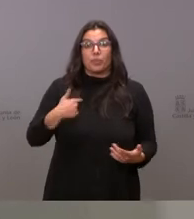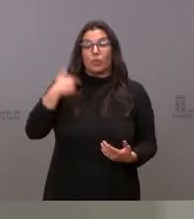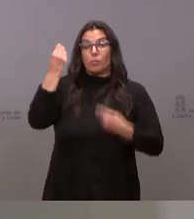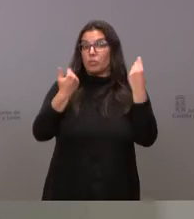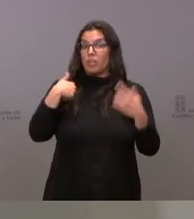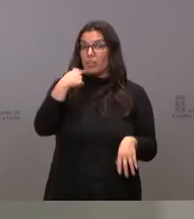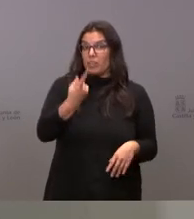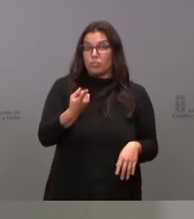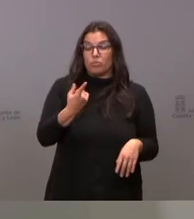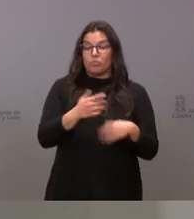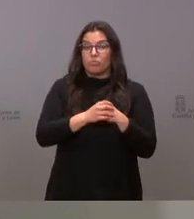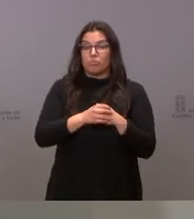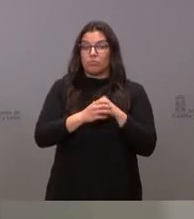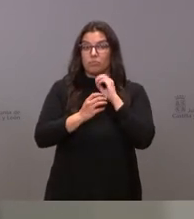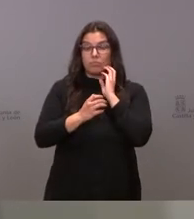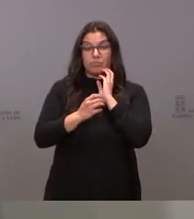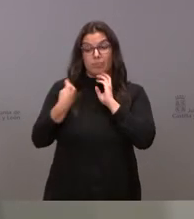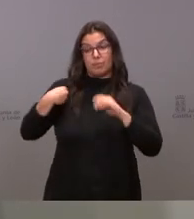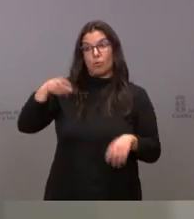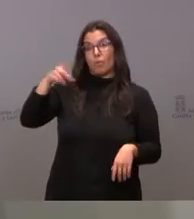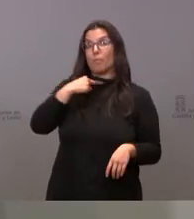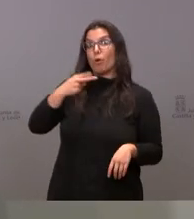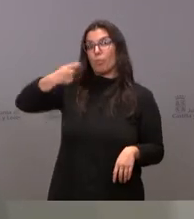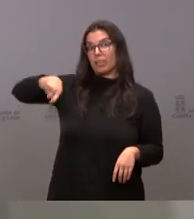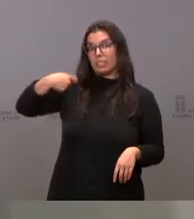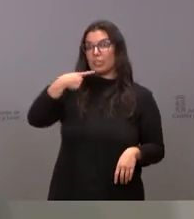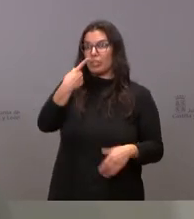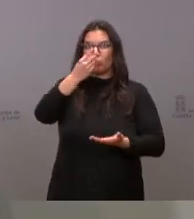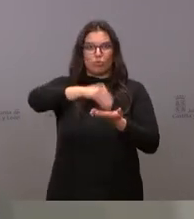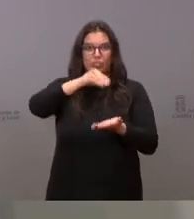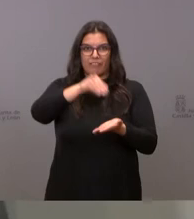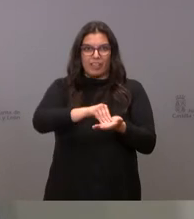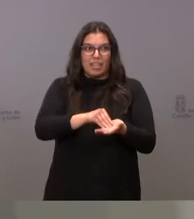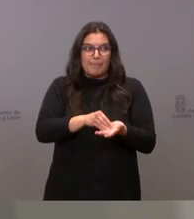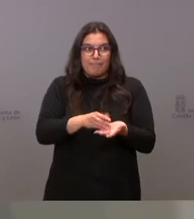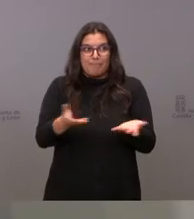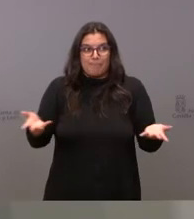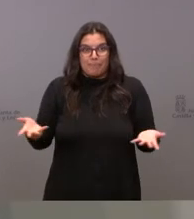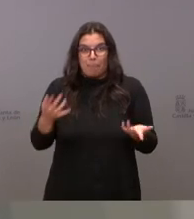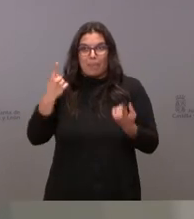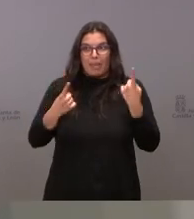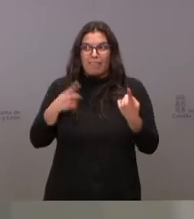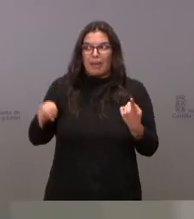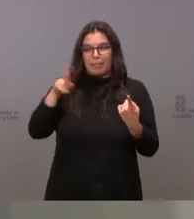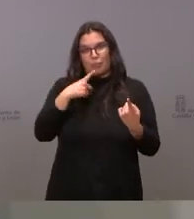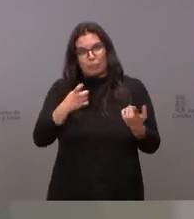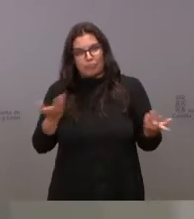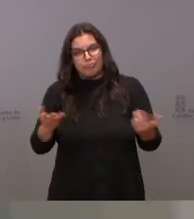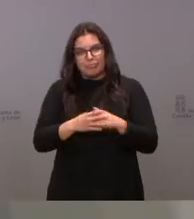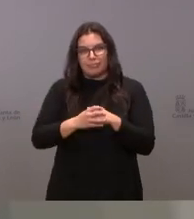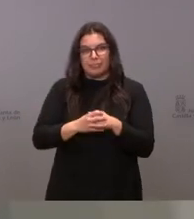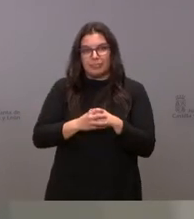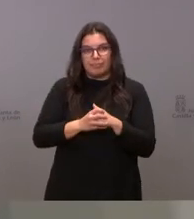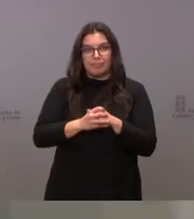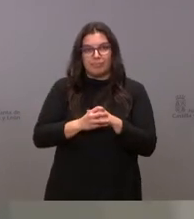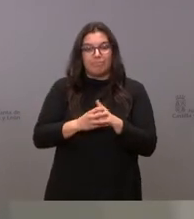dicho, que es decir, el propio presidente lo ha dicho tantas veces que ya a veces cuesta repetirlo. Es